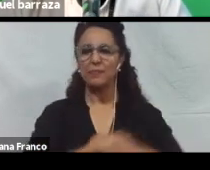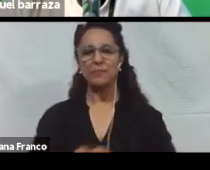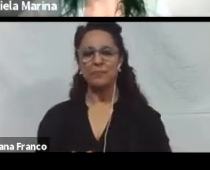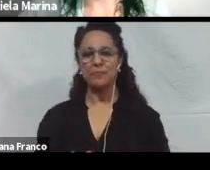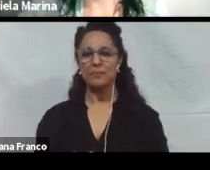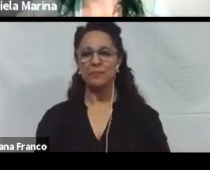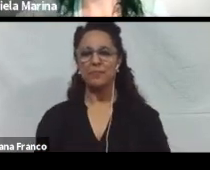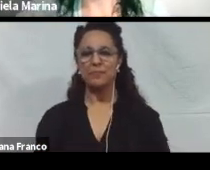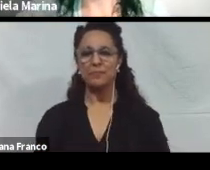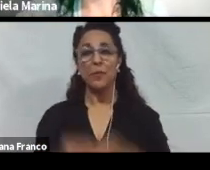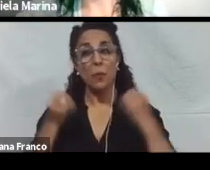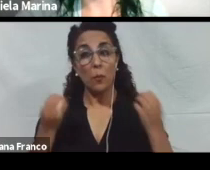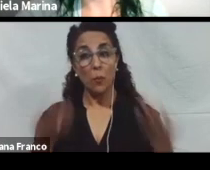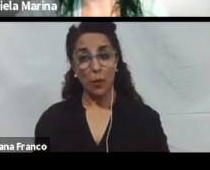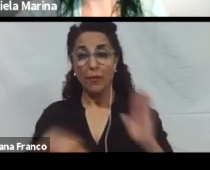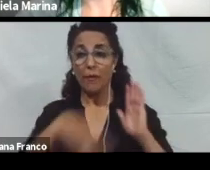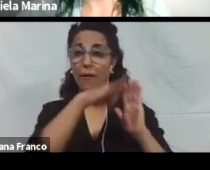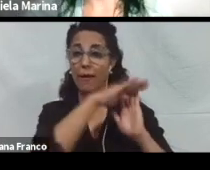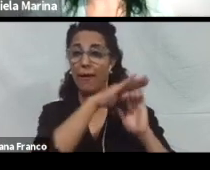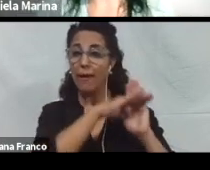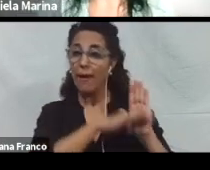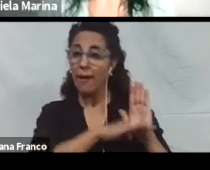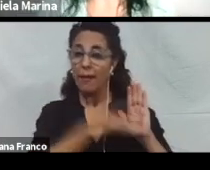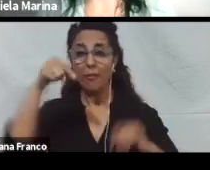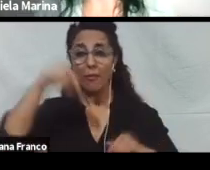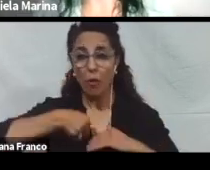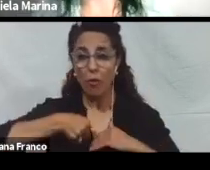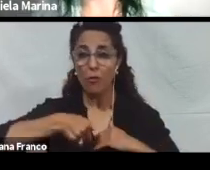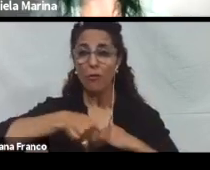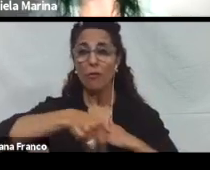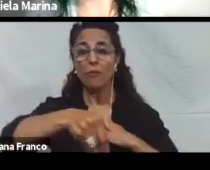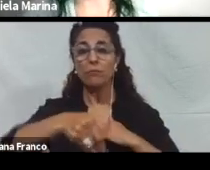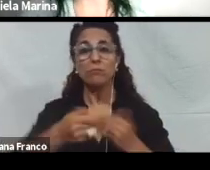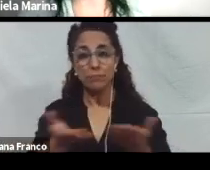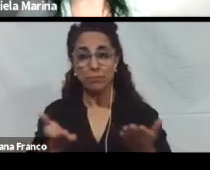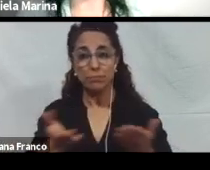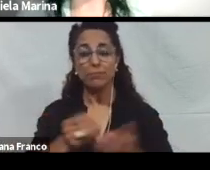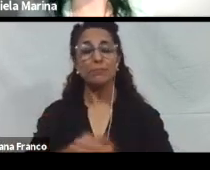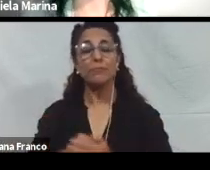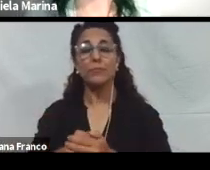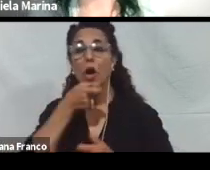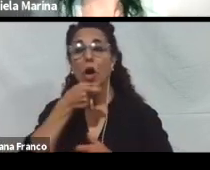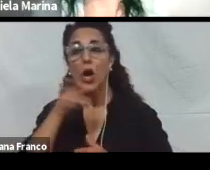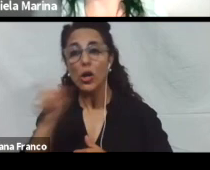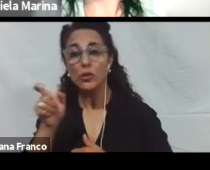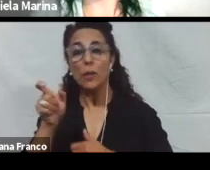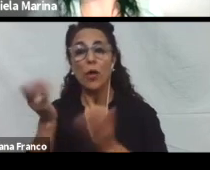Bueno, la agenda del día de hoy es la siguiente. Vamos a repasar el concepto de educación inclusiva,